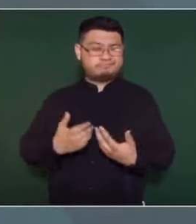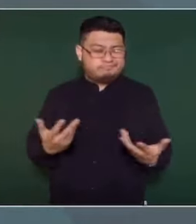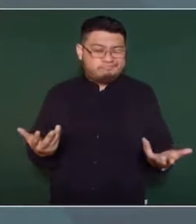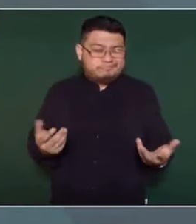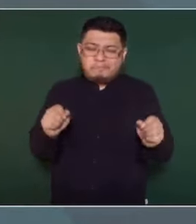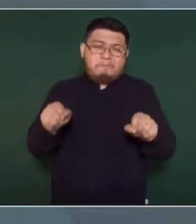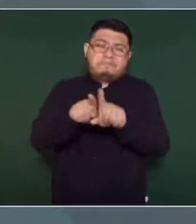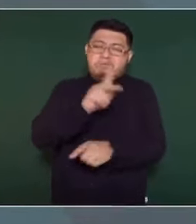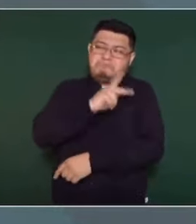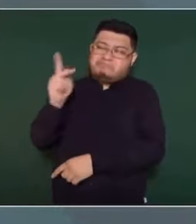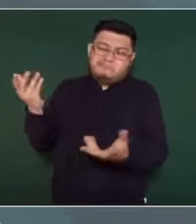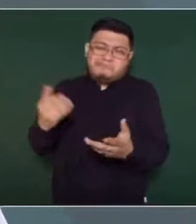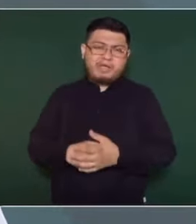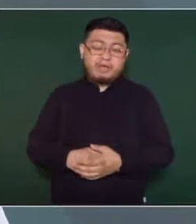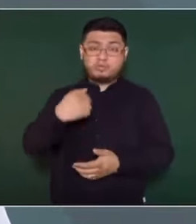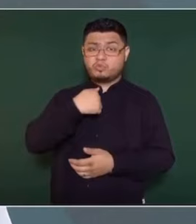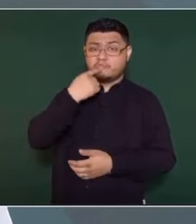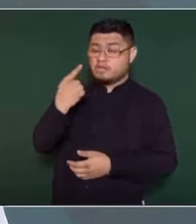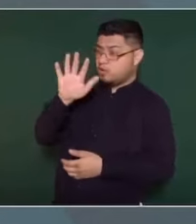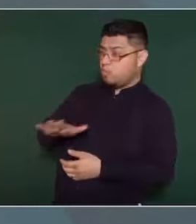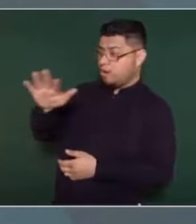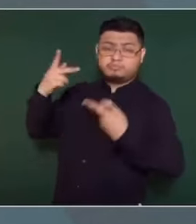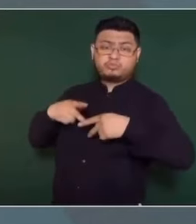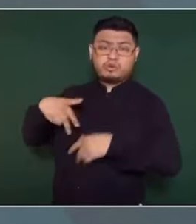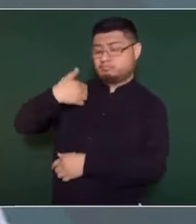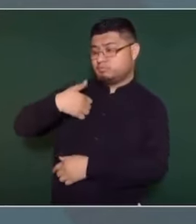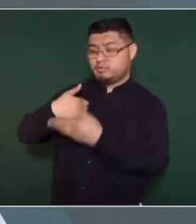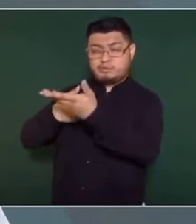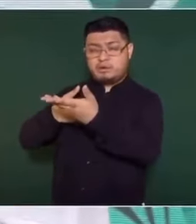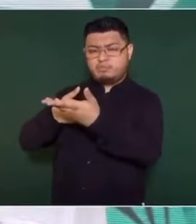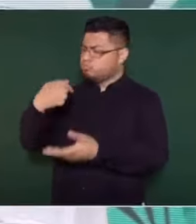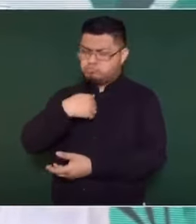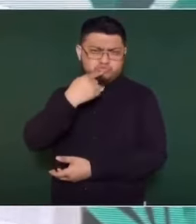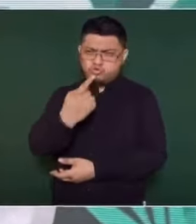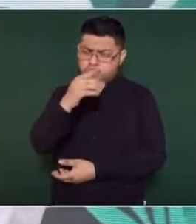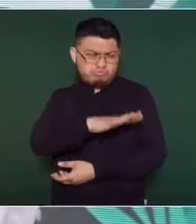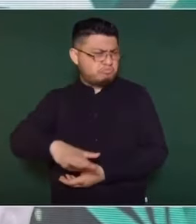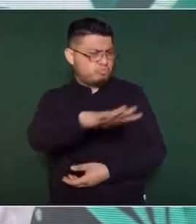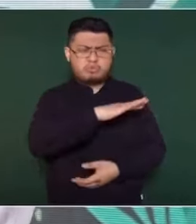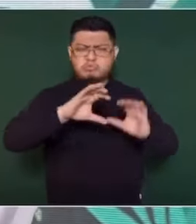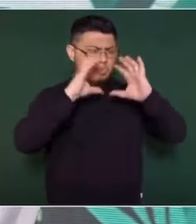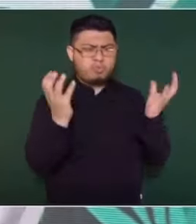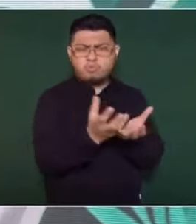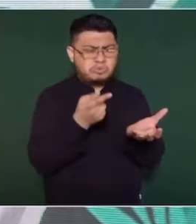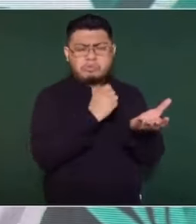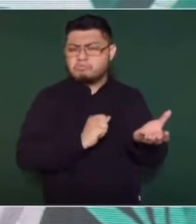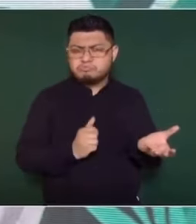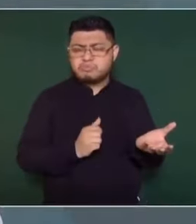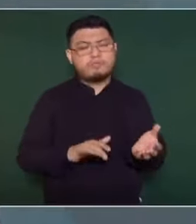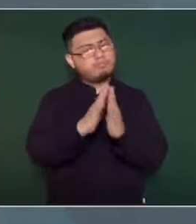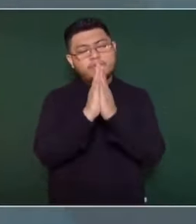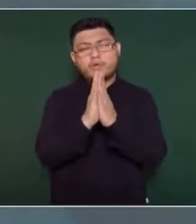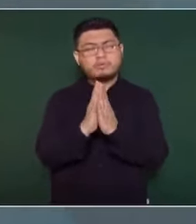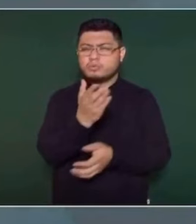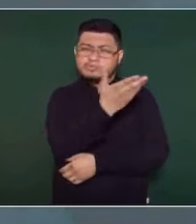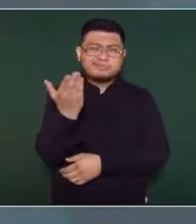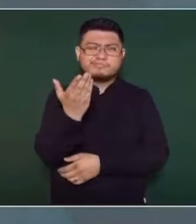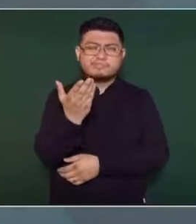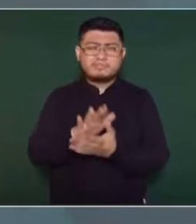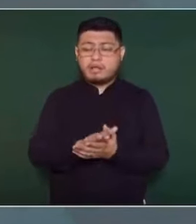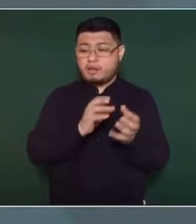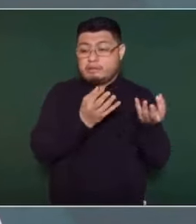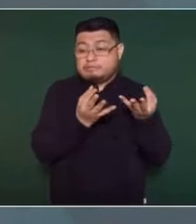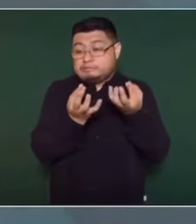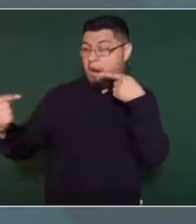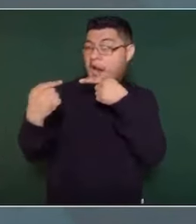Pero es lo mismo. Entonces, yo que sí le digo al pueblo argentino, como lo puedo decir a todos los pueblos del mundo, es que no caigan en